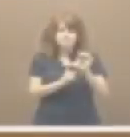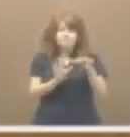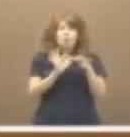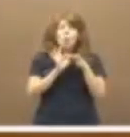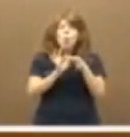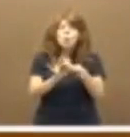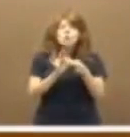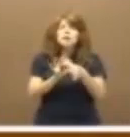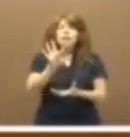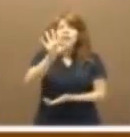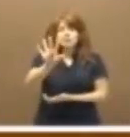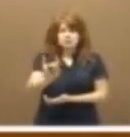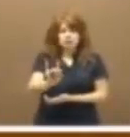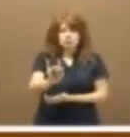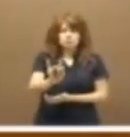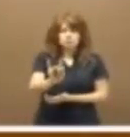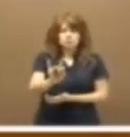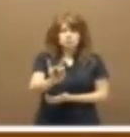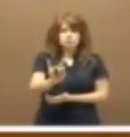Unidad, sí.